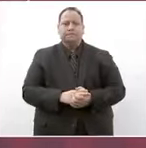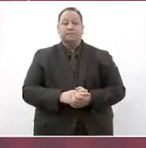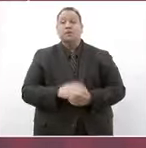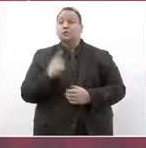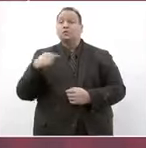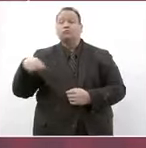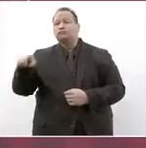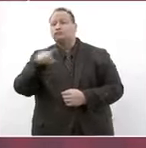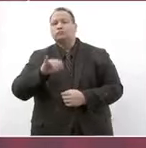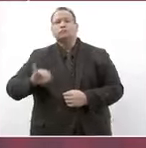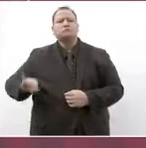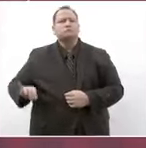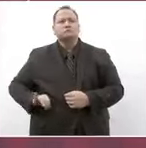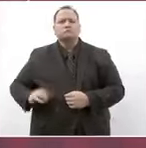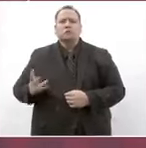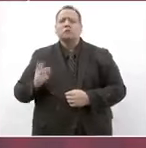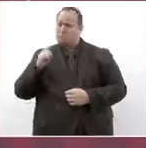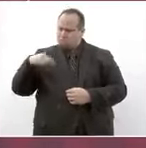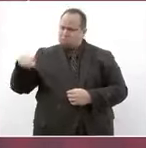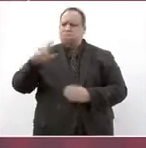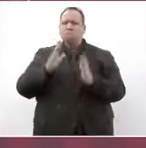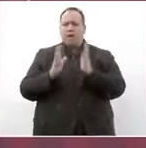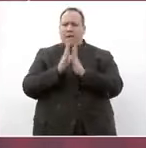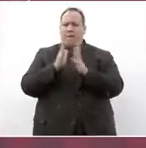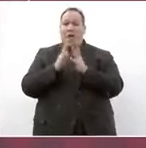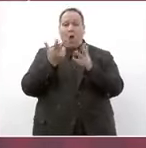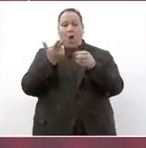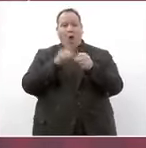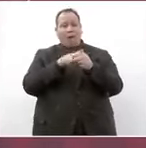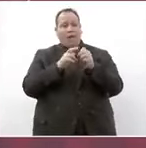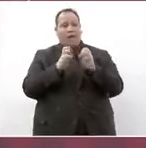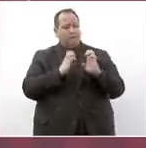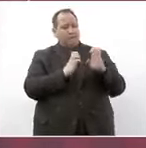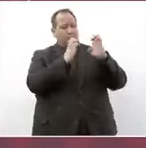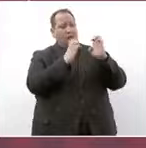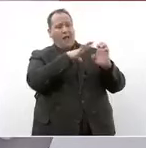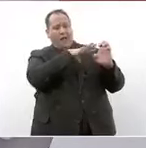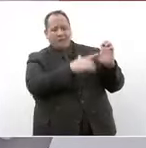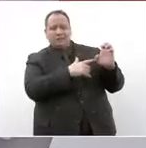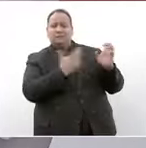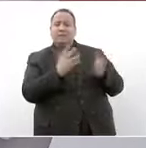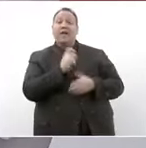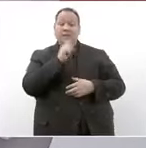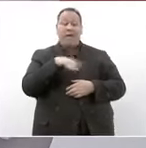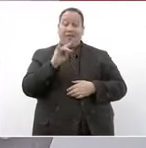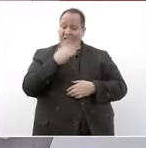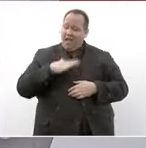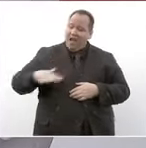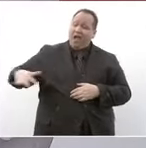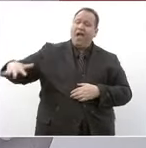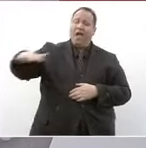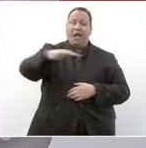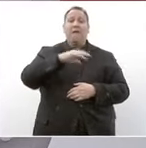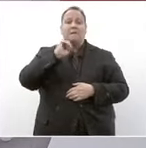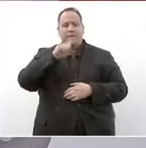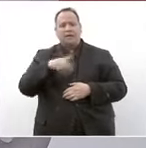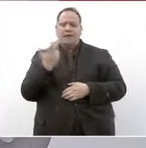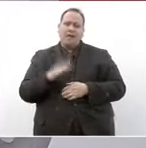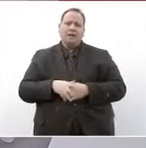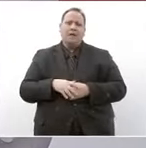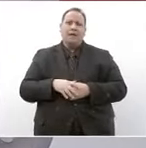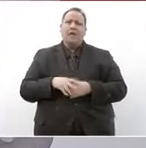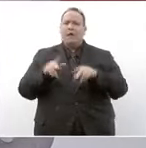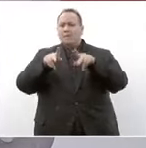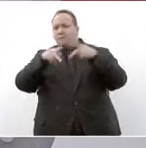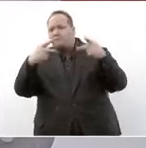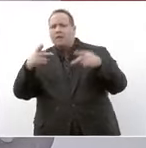interesados y participantes de este gran hospital general, así como de Tijuana, así como a los medios que